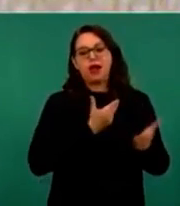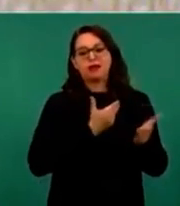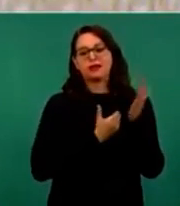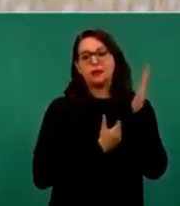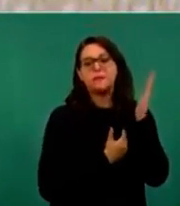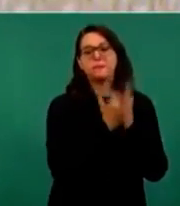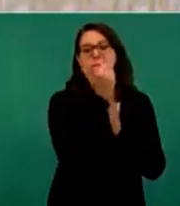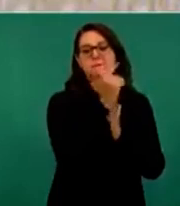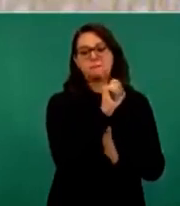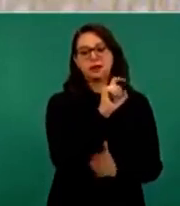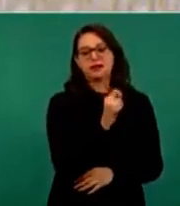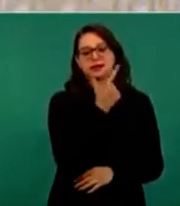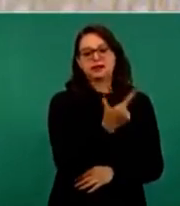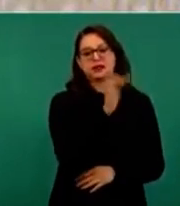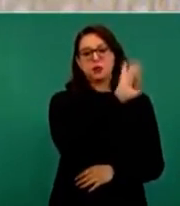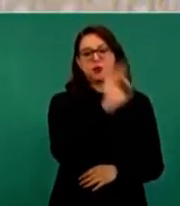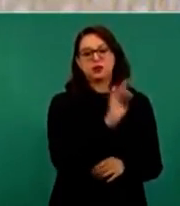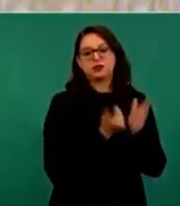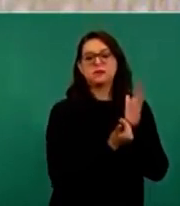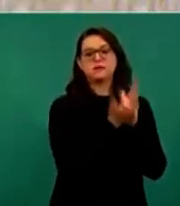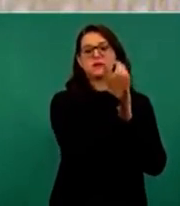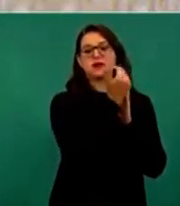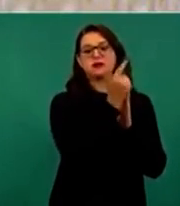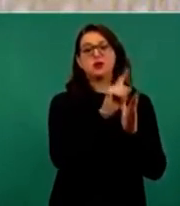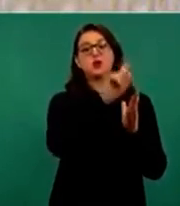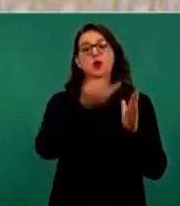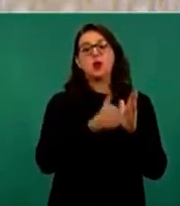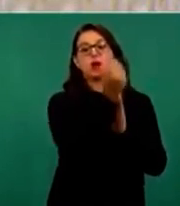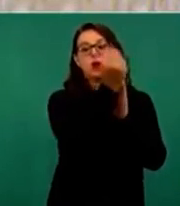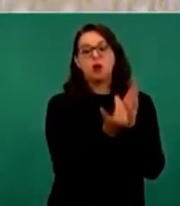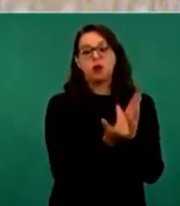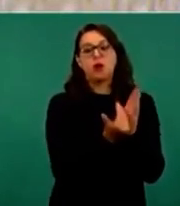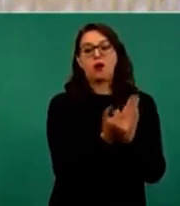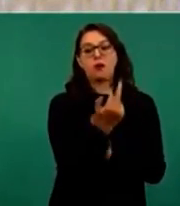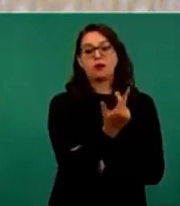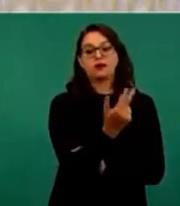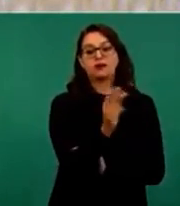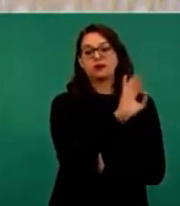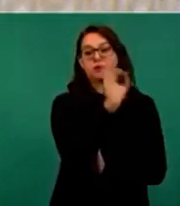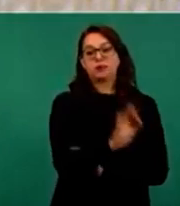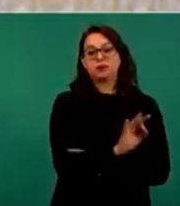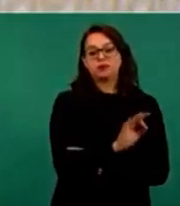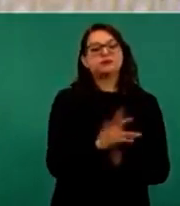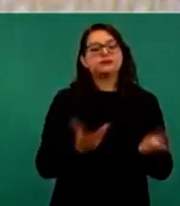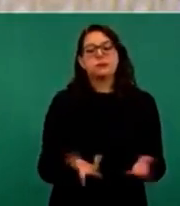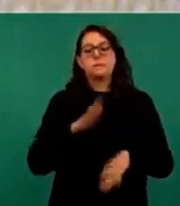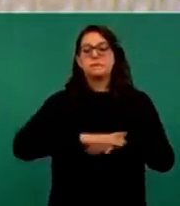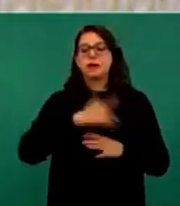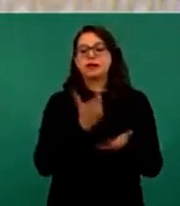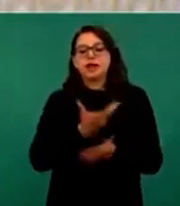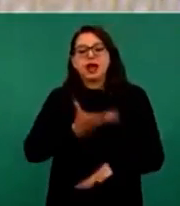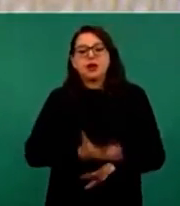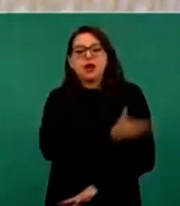luego las puso en oferta 25 por ciento de descuento. Al final están 2 por ciento más caras las croquetas que